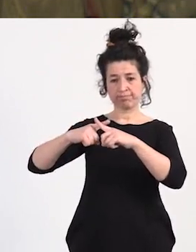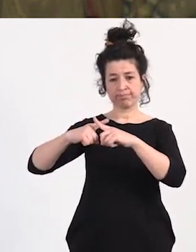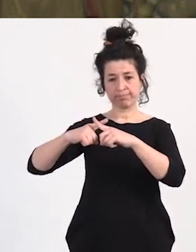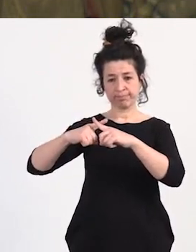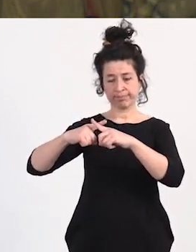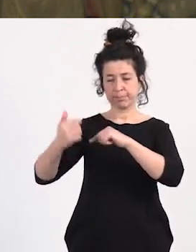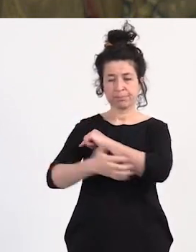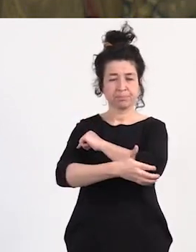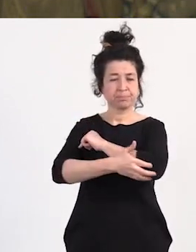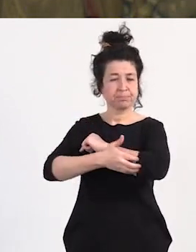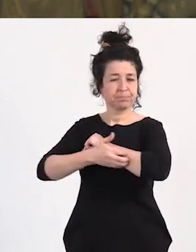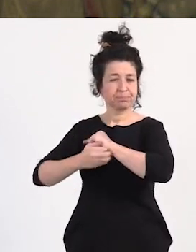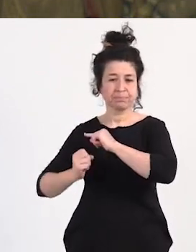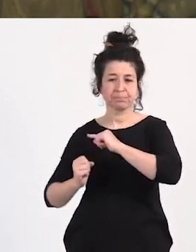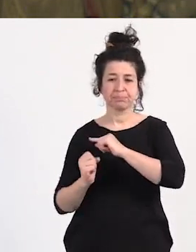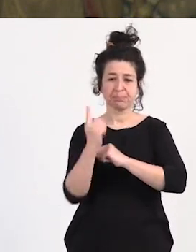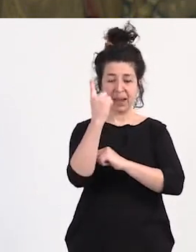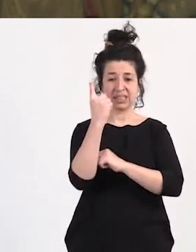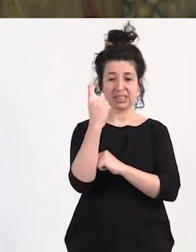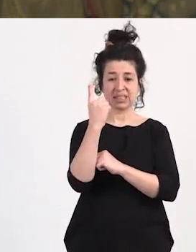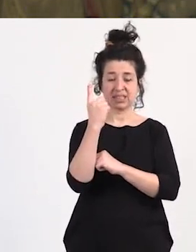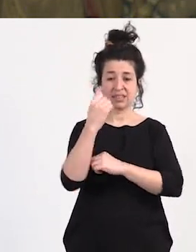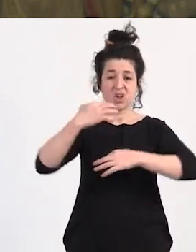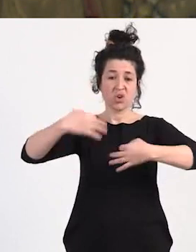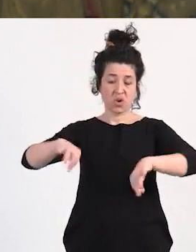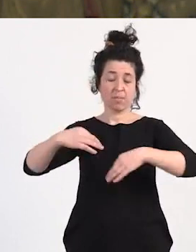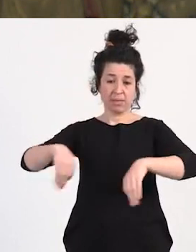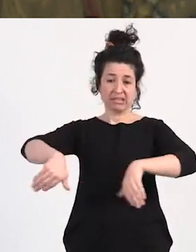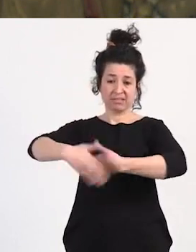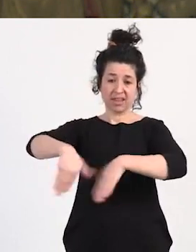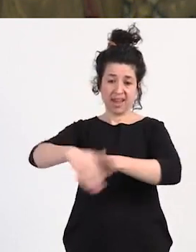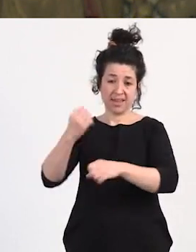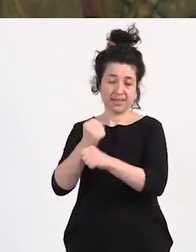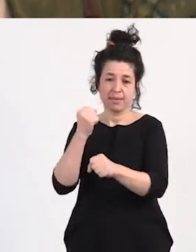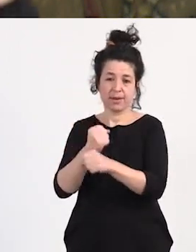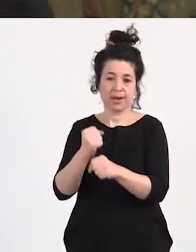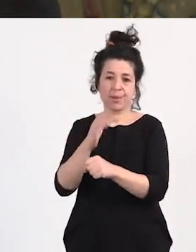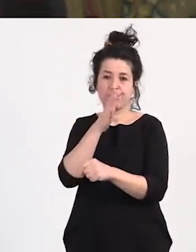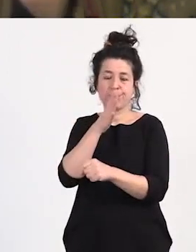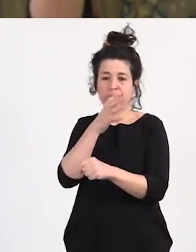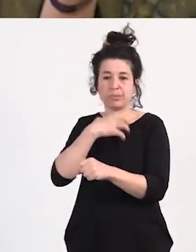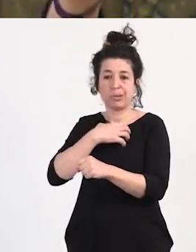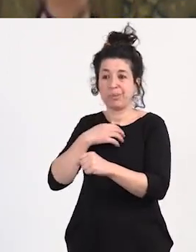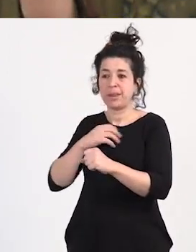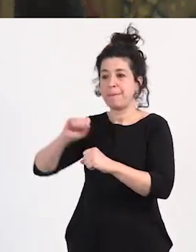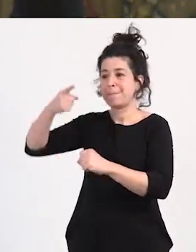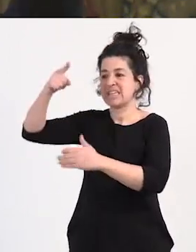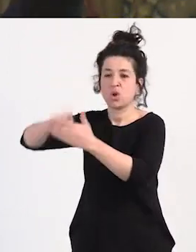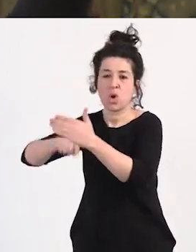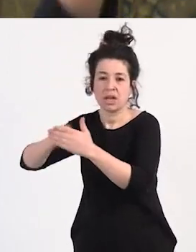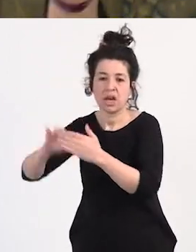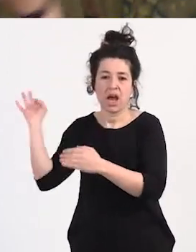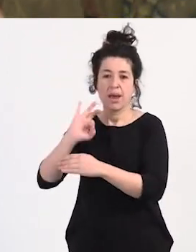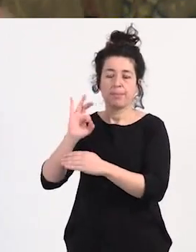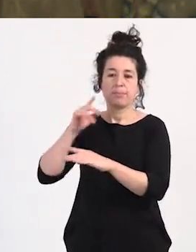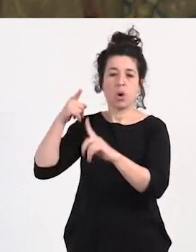más pobres que son las normalmente son las que trabajan en la calle porque no se puede no pueden acceder a alquilarse un piso para trabajar